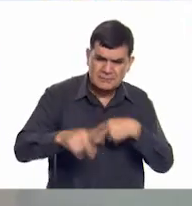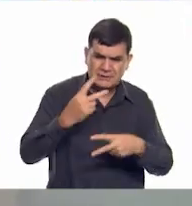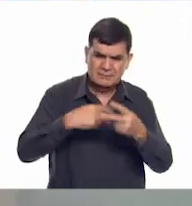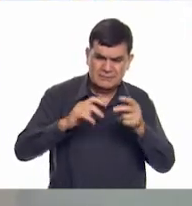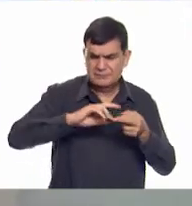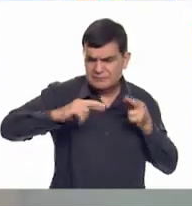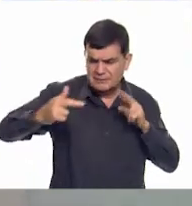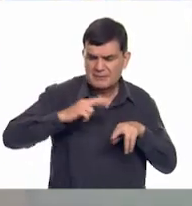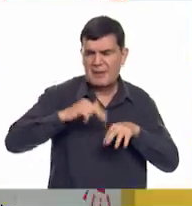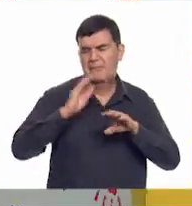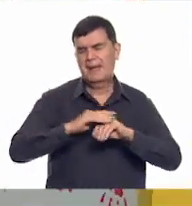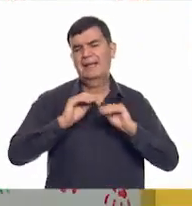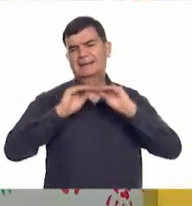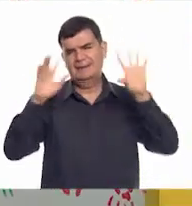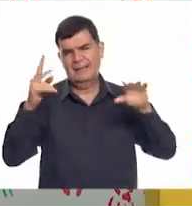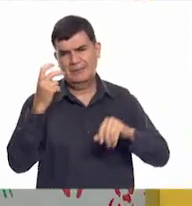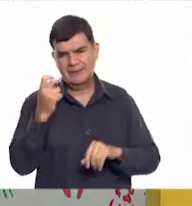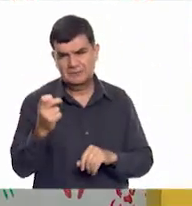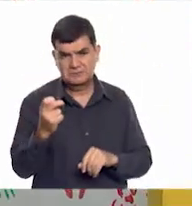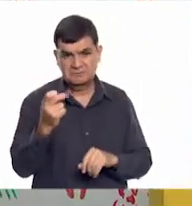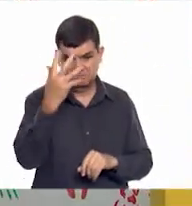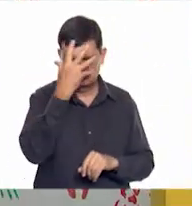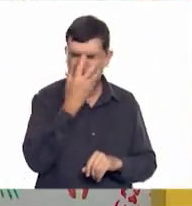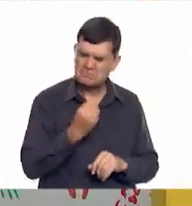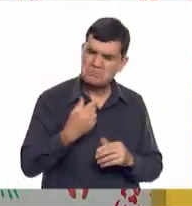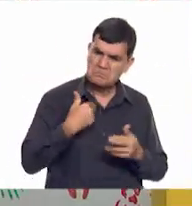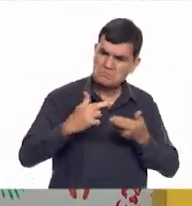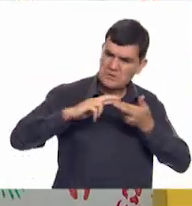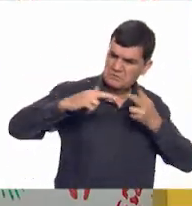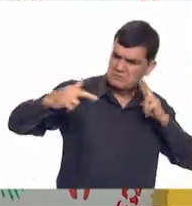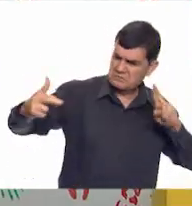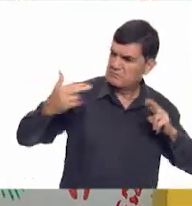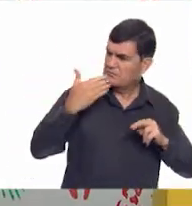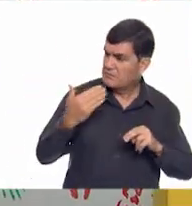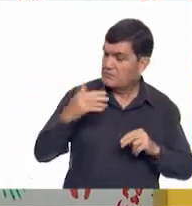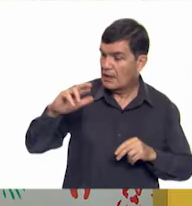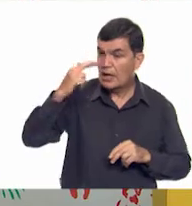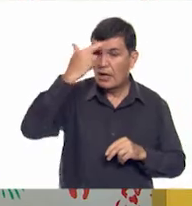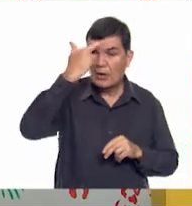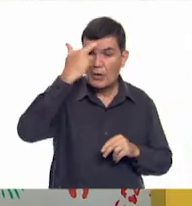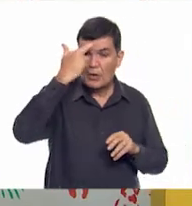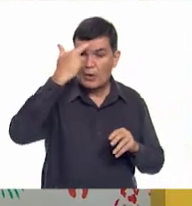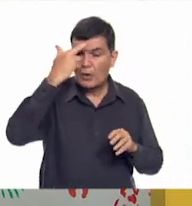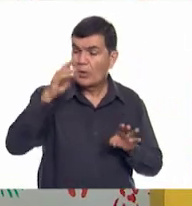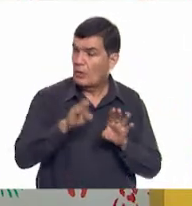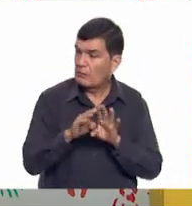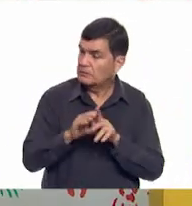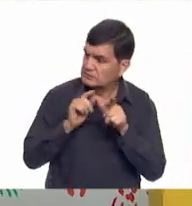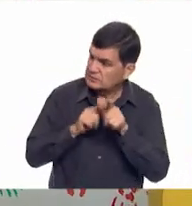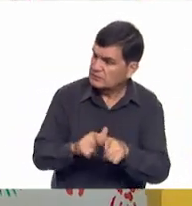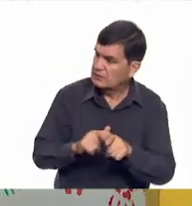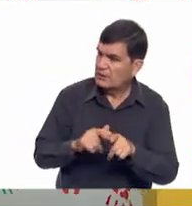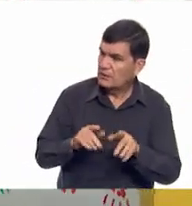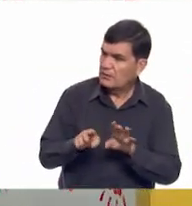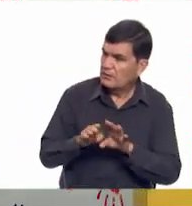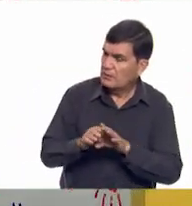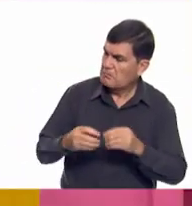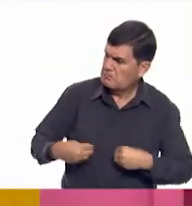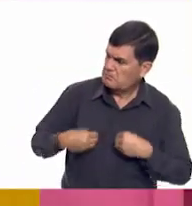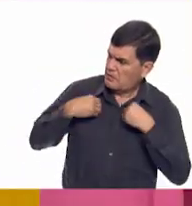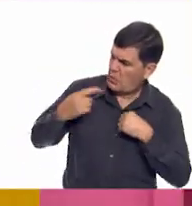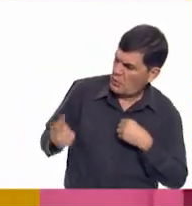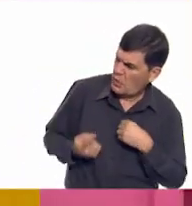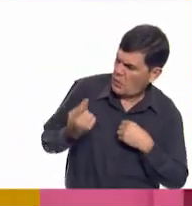quedó mucho más claro ahora sí. Qué bonito nos quedaron nuestros lazos. Claro que sí. Y hay que recordar que son, hay que seguirlos tejiendo toda la vida.